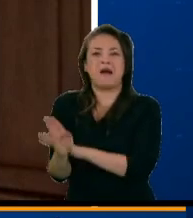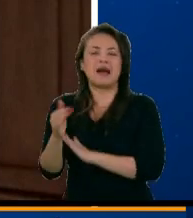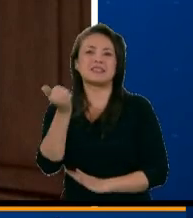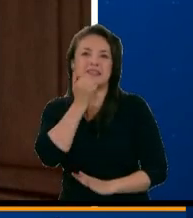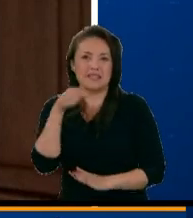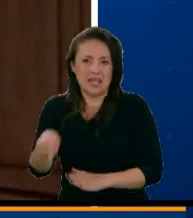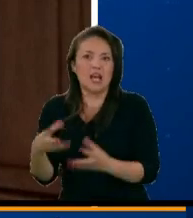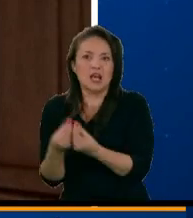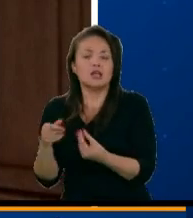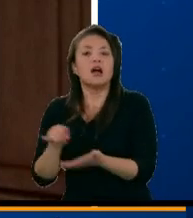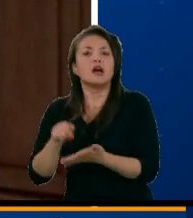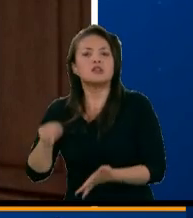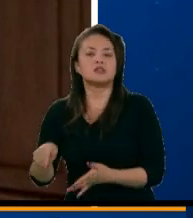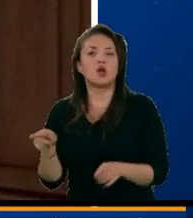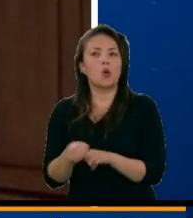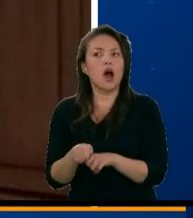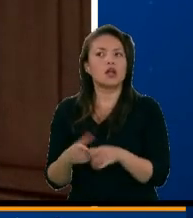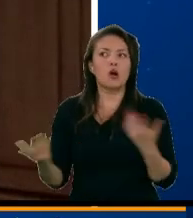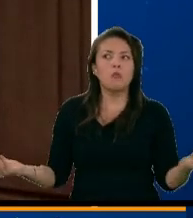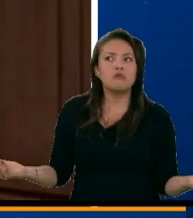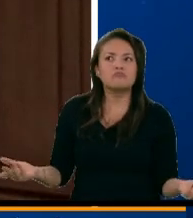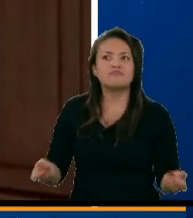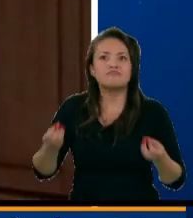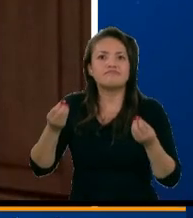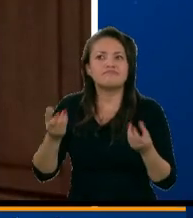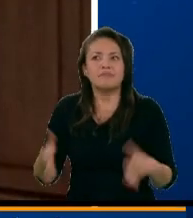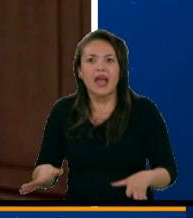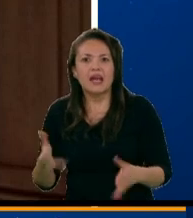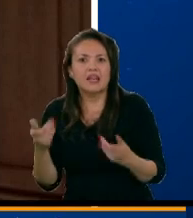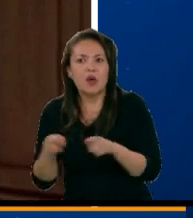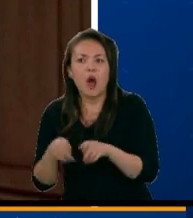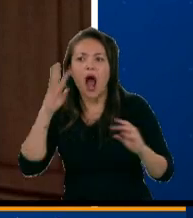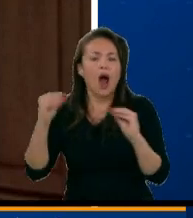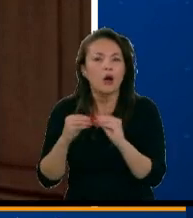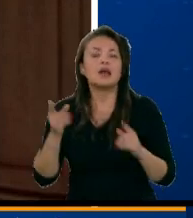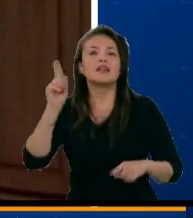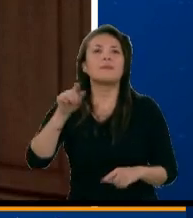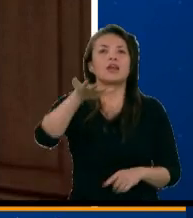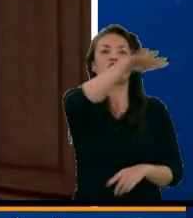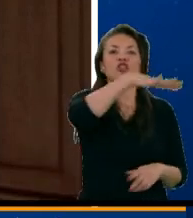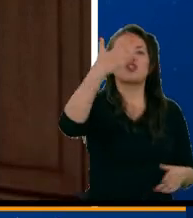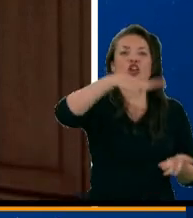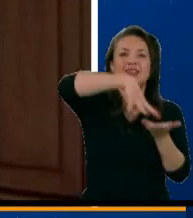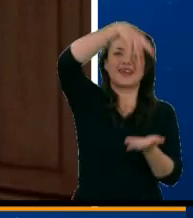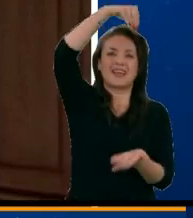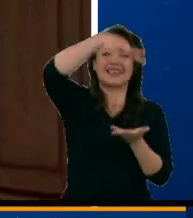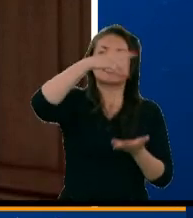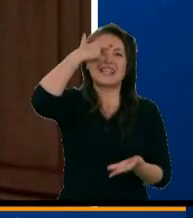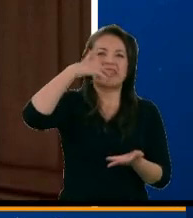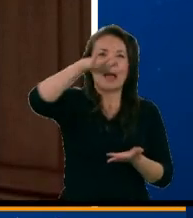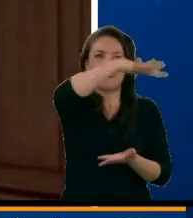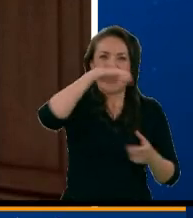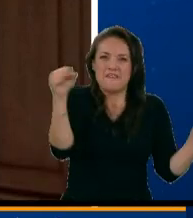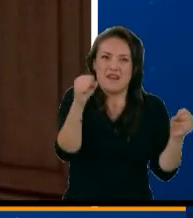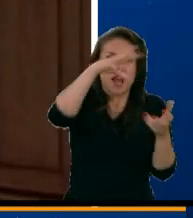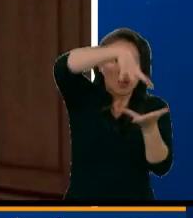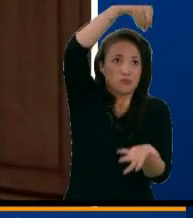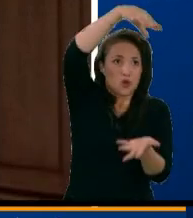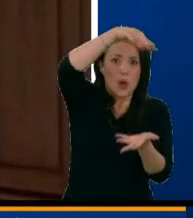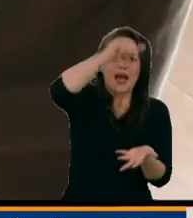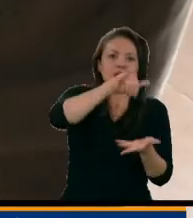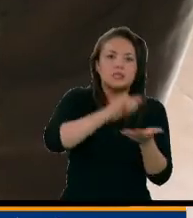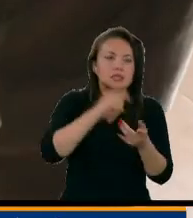fracasado. Pero también otros grupos, por ejemplo la Autodefensa de la Sierra Nevada, que hemos visto un incremento en la violencia por la costa